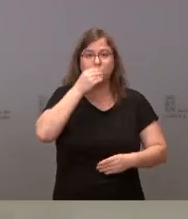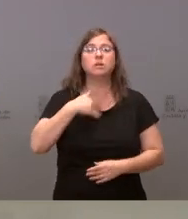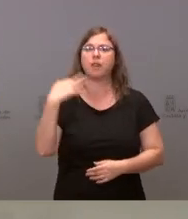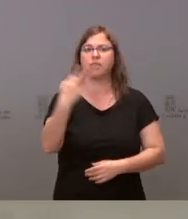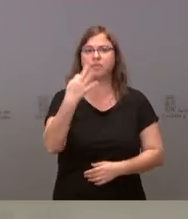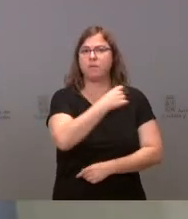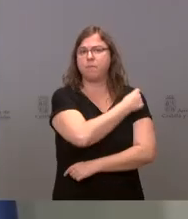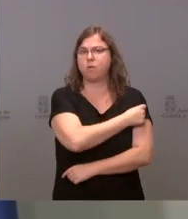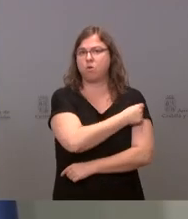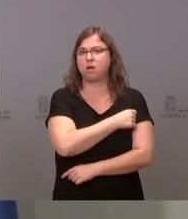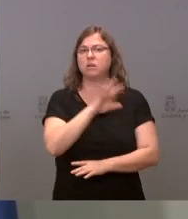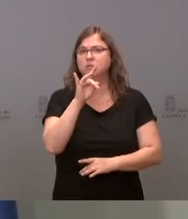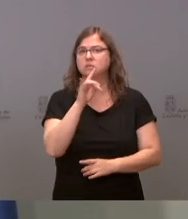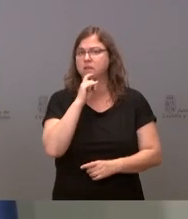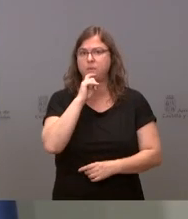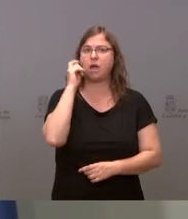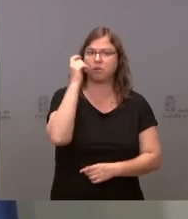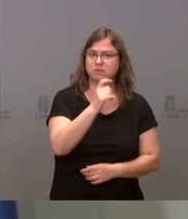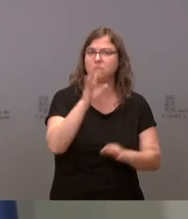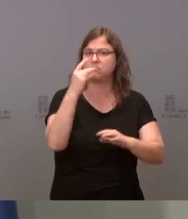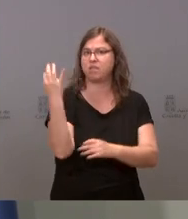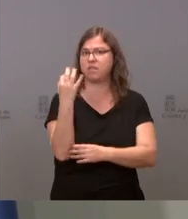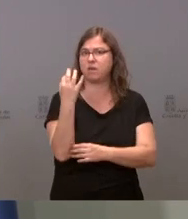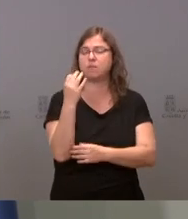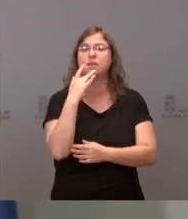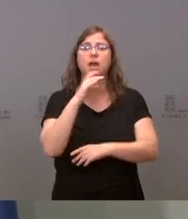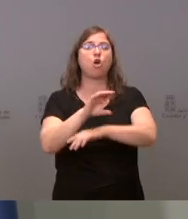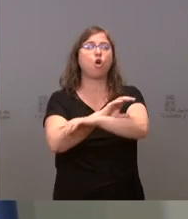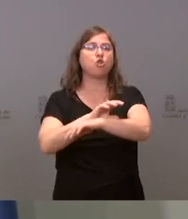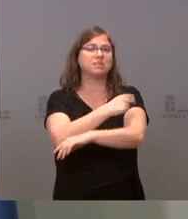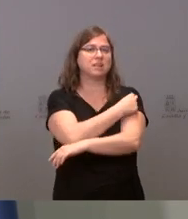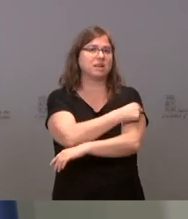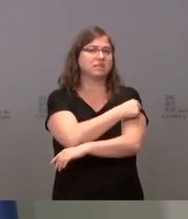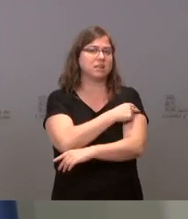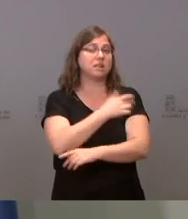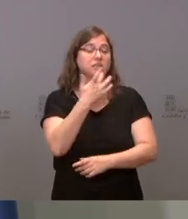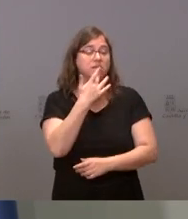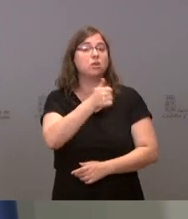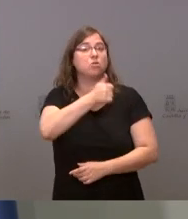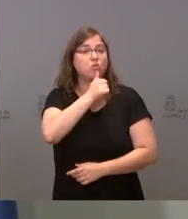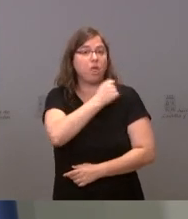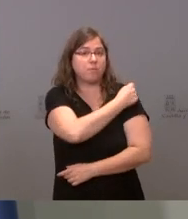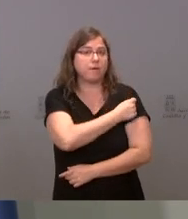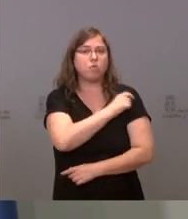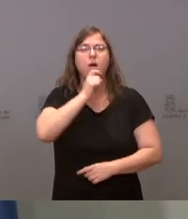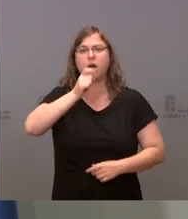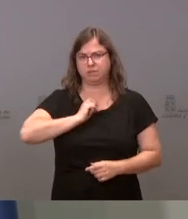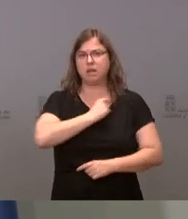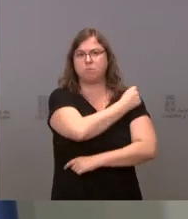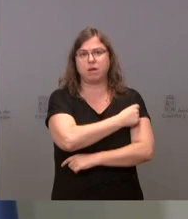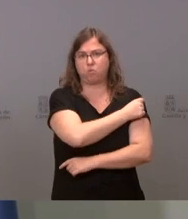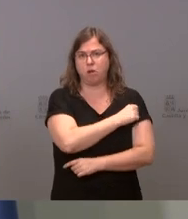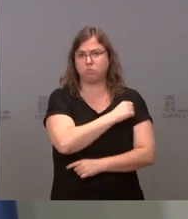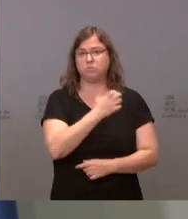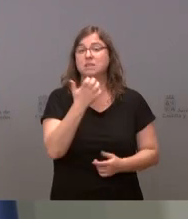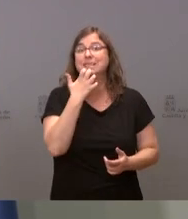se tienen que vacunar y lo tienen que comunicar, lo tienen que comunicar a la Consejería de Sanidad que el personal entra si no está vacunado para que se proceda a su vacunación. Si no se